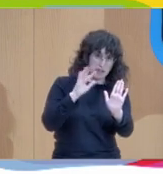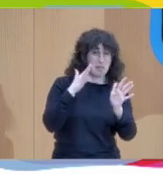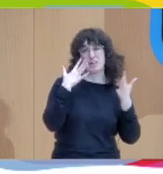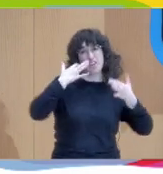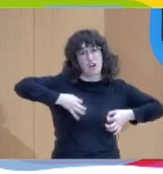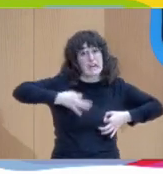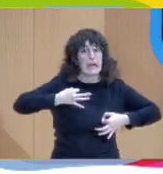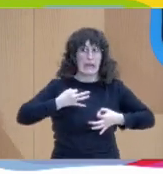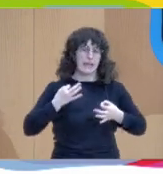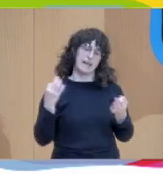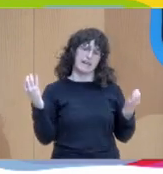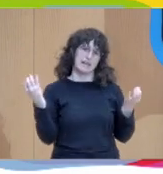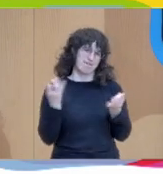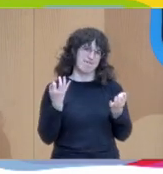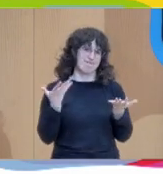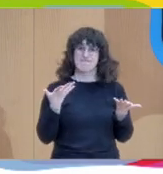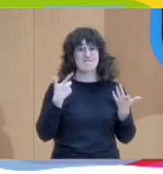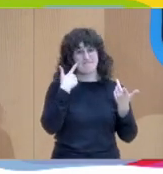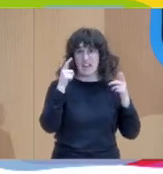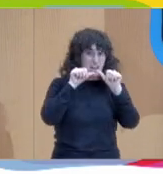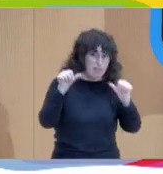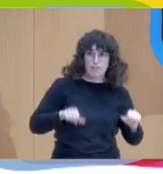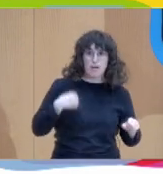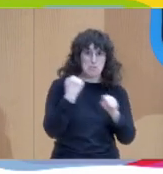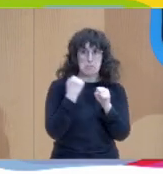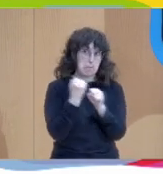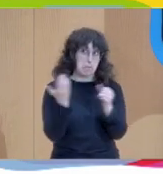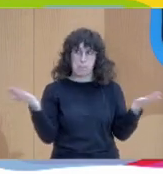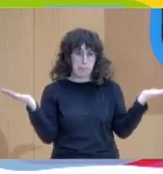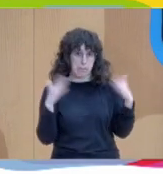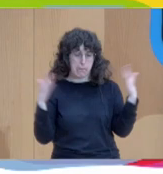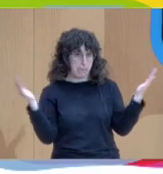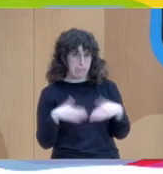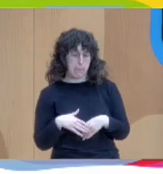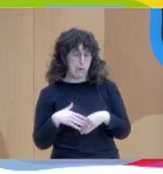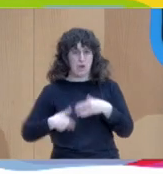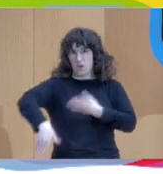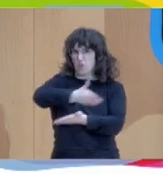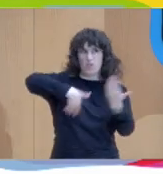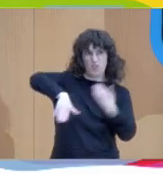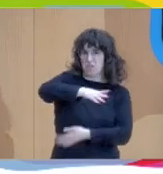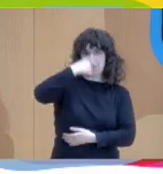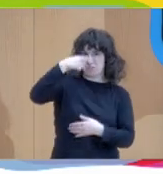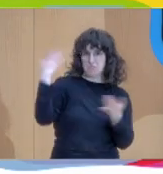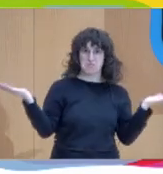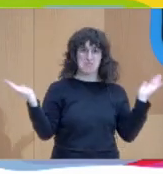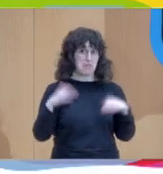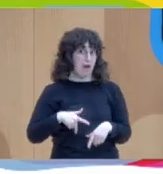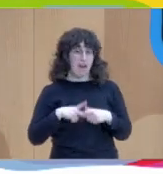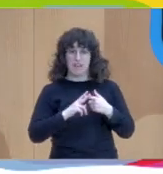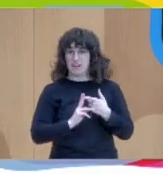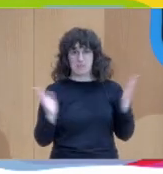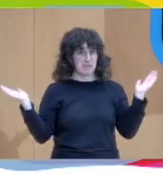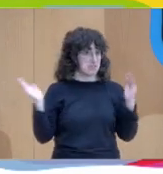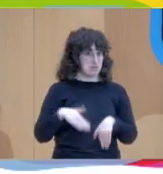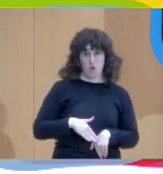metodología para eso, nos faltan herramientas. Tenemos una baja cultura de coordinación y nos faltan herramientas específicas